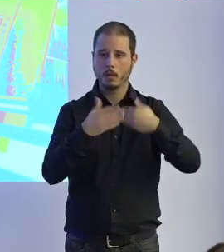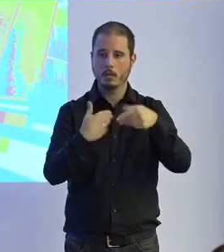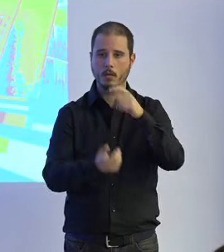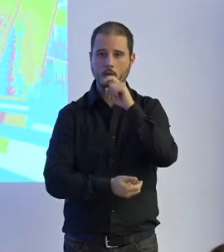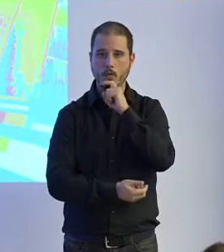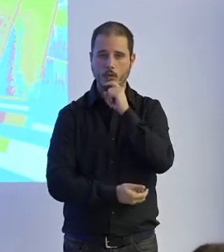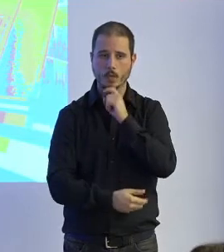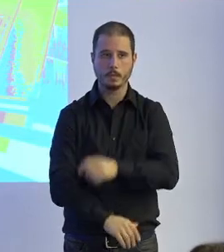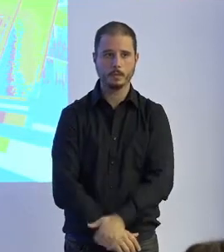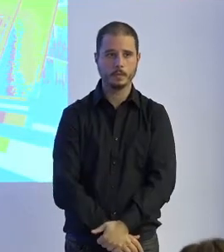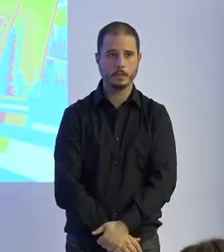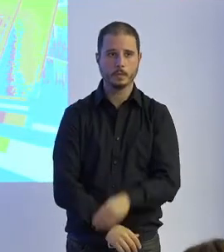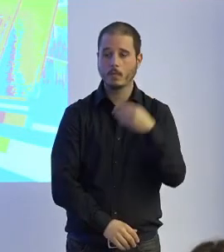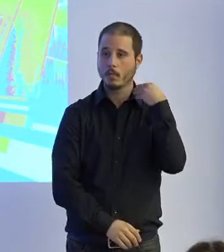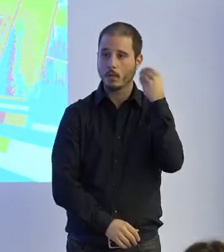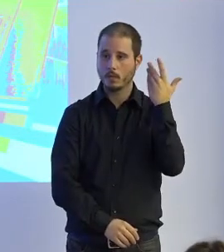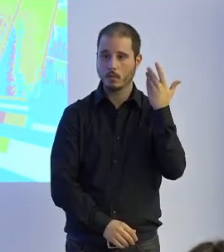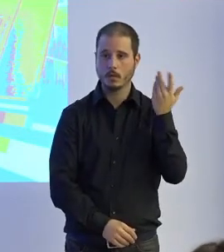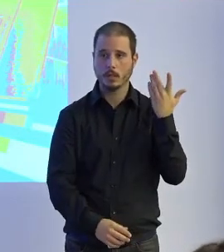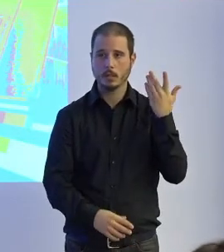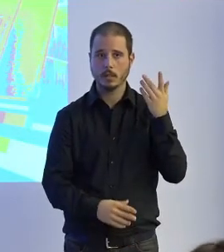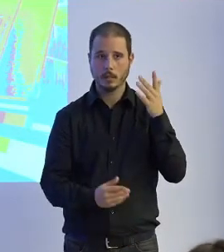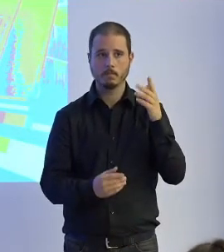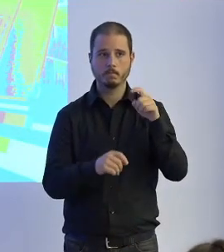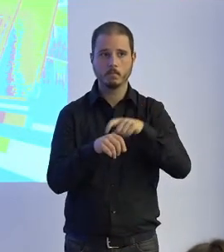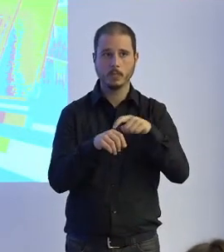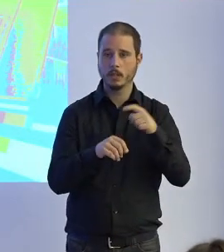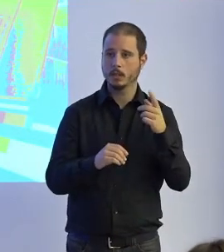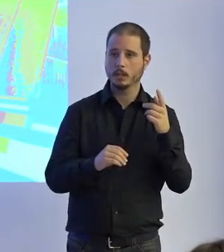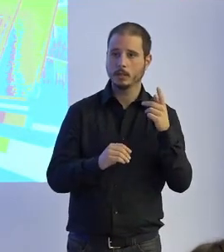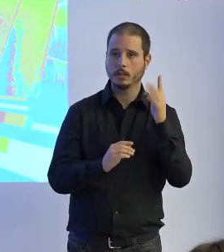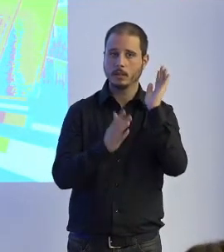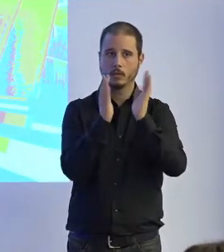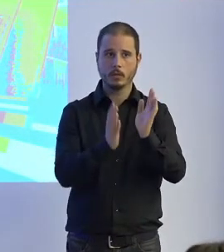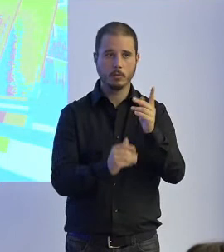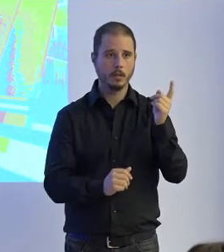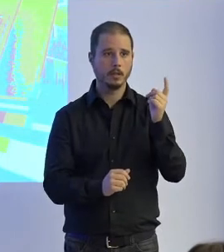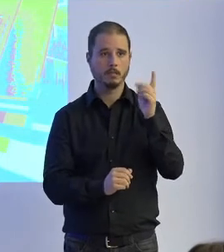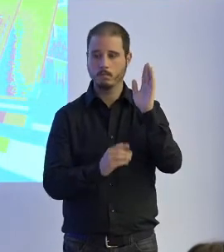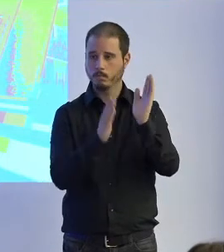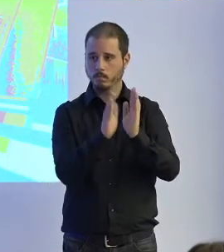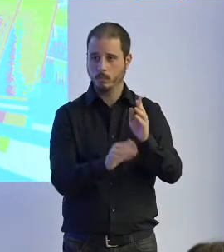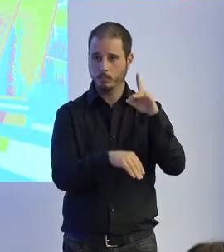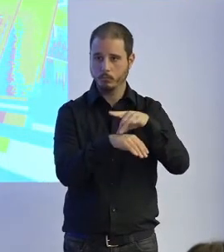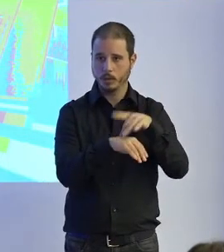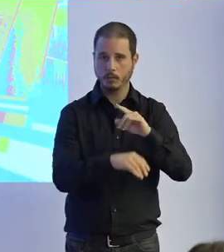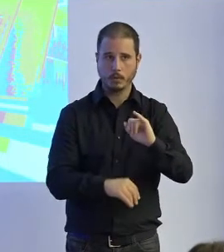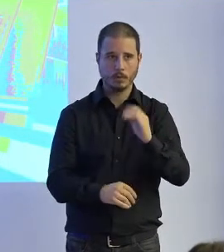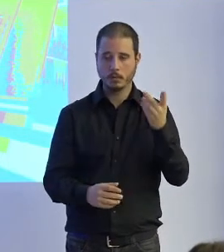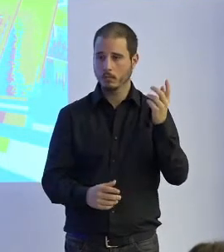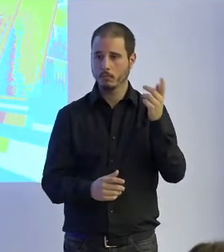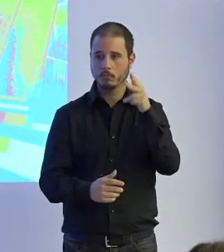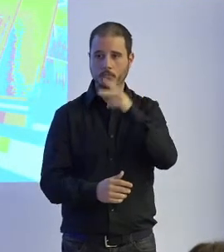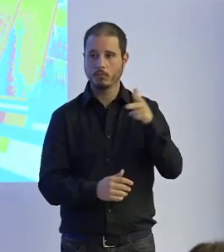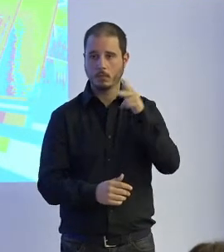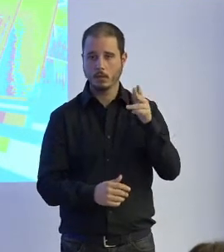bueno nosotros creemos que aquí en estas terapias fueron unas pruebas del terapeuta porque si no no se entiende esto pero es un caso real nosotros lo tenemos grabado y esto es del hospital